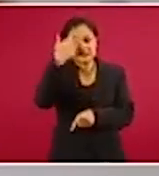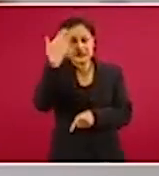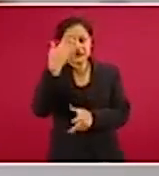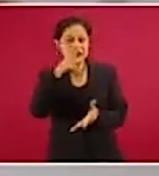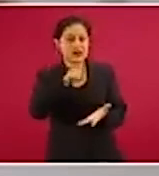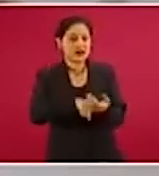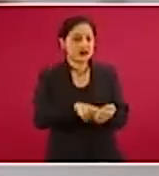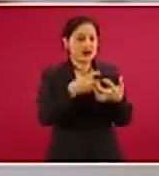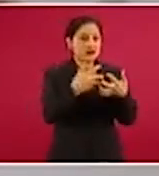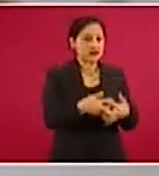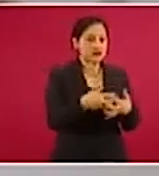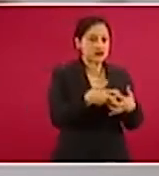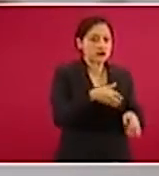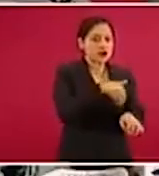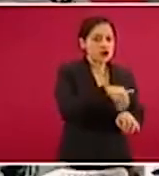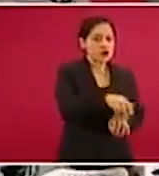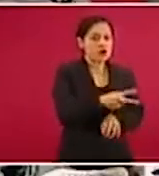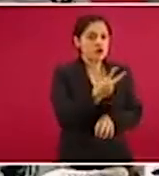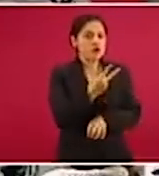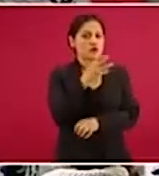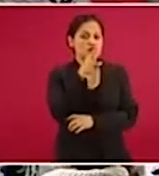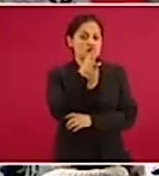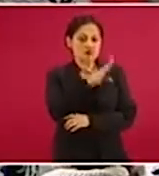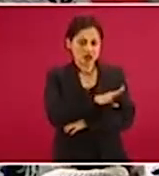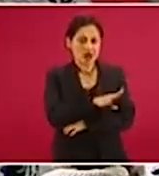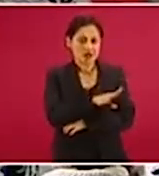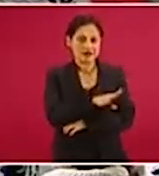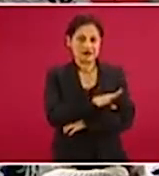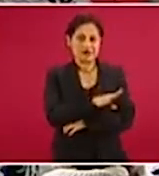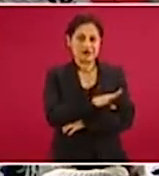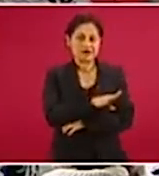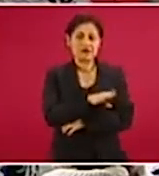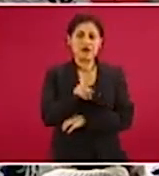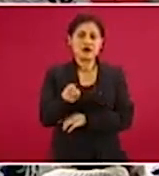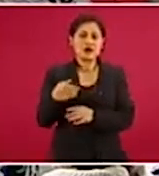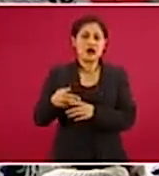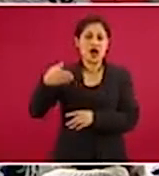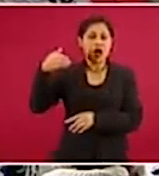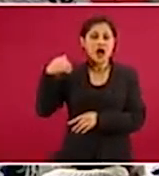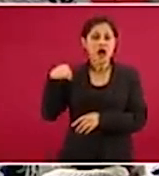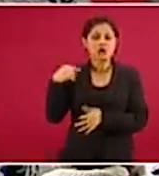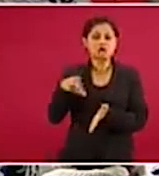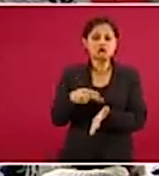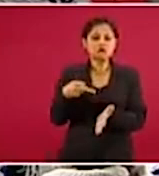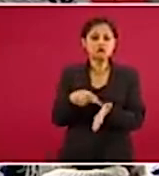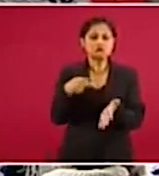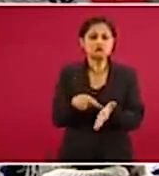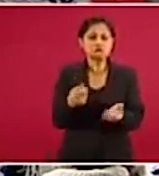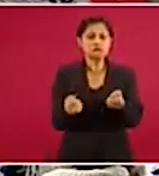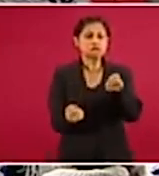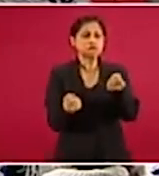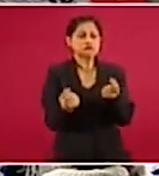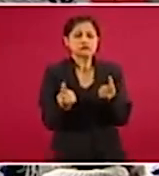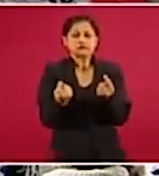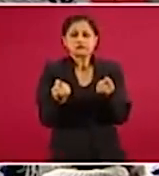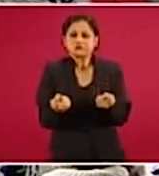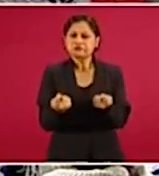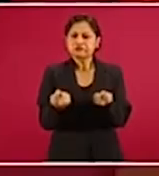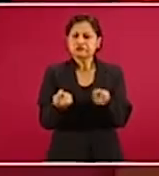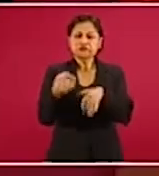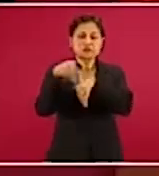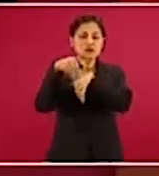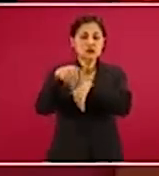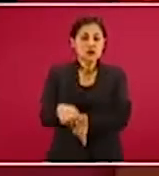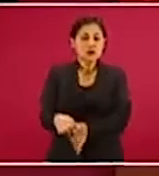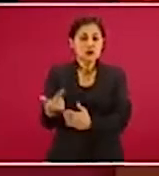en vuelos previos, en varios vuelos previos, sin apego al contenido de la